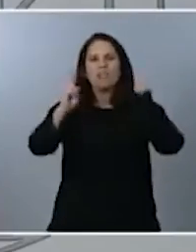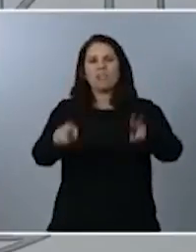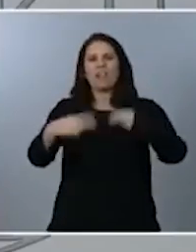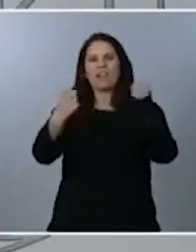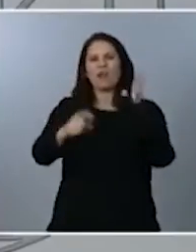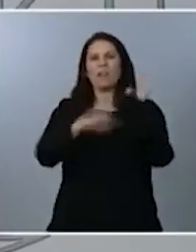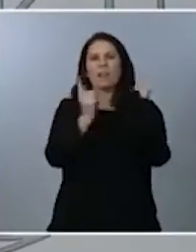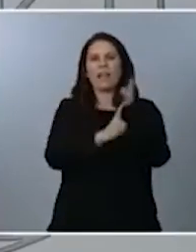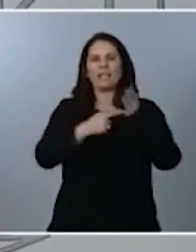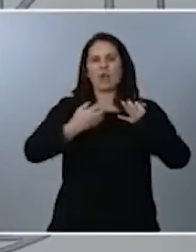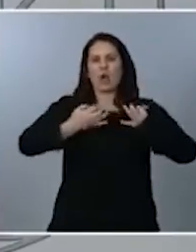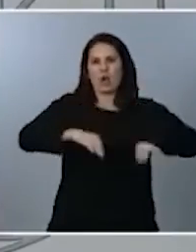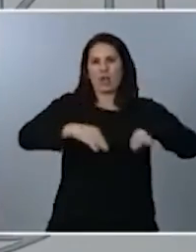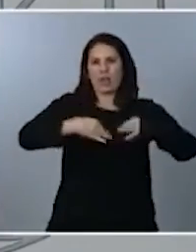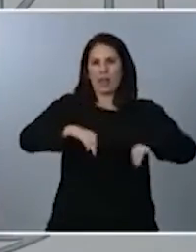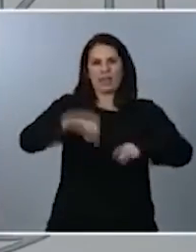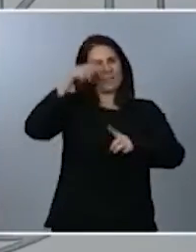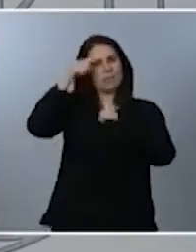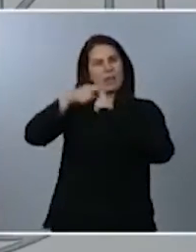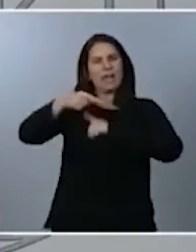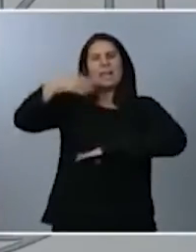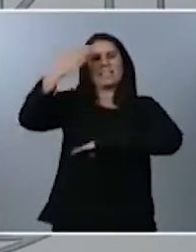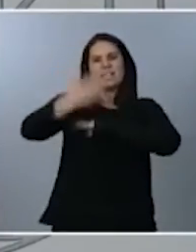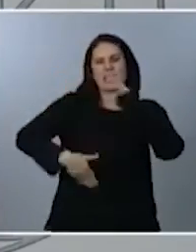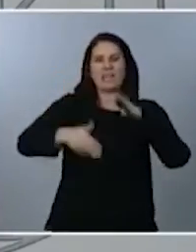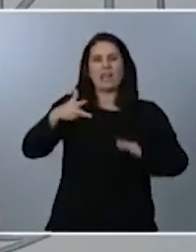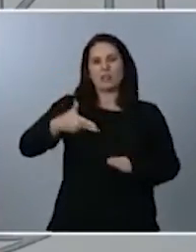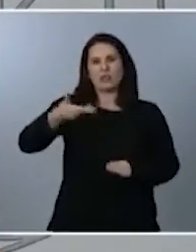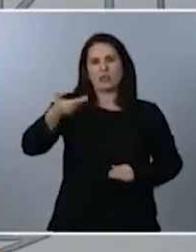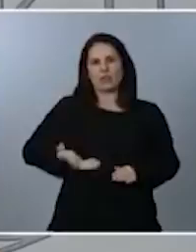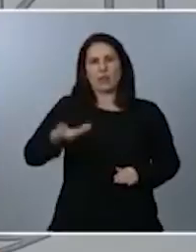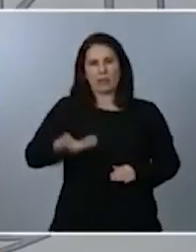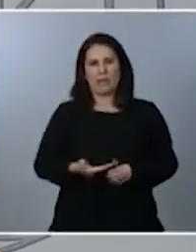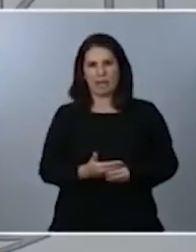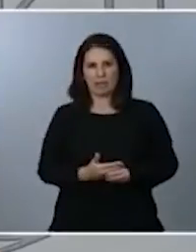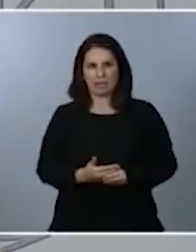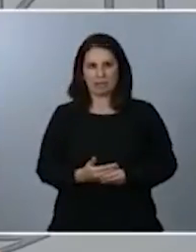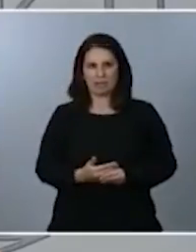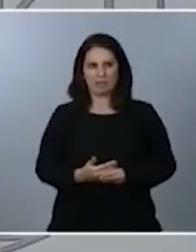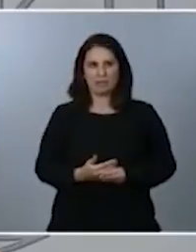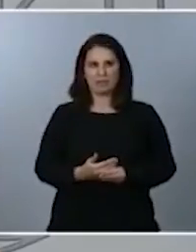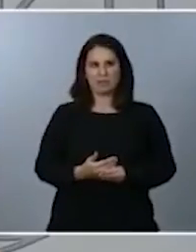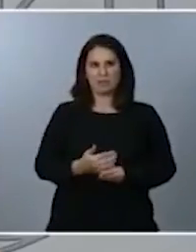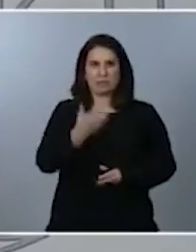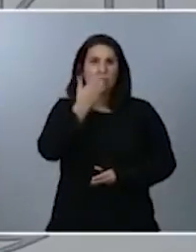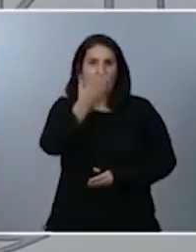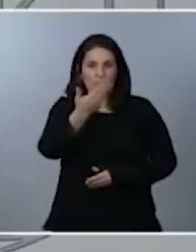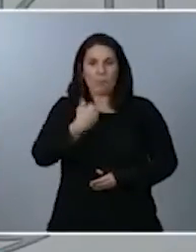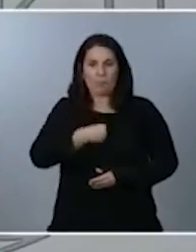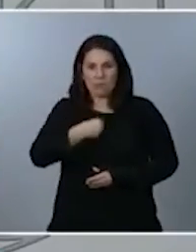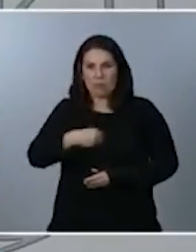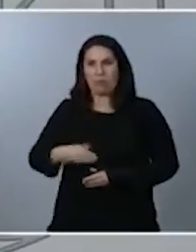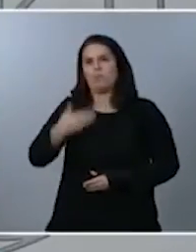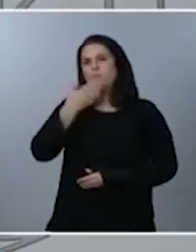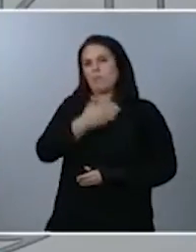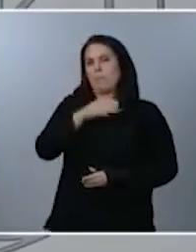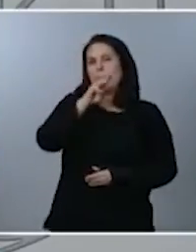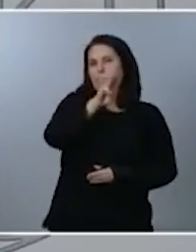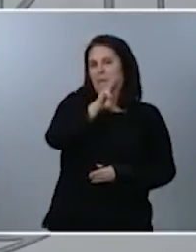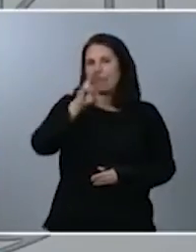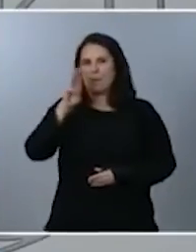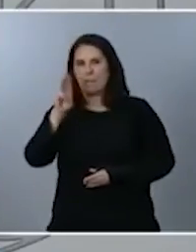para restringir derechos fundamentales. Esto es, por ejemplo, lo que pide el Partido Popular. Este Gobierno es